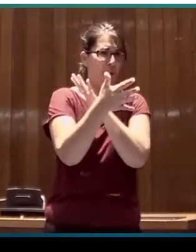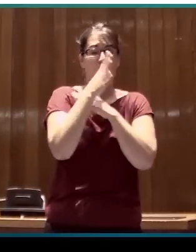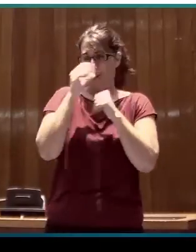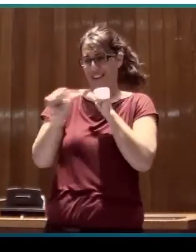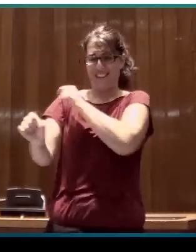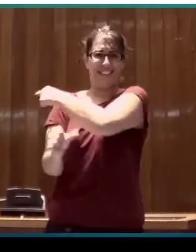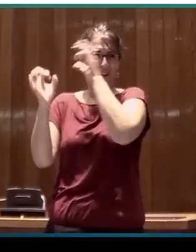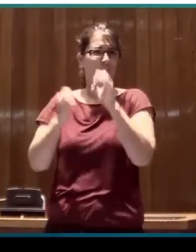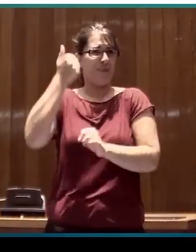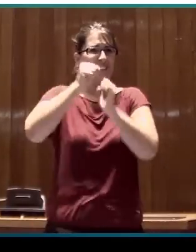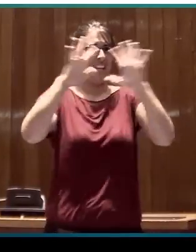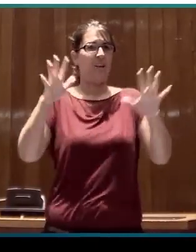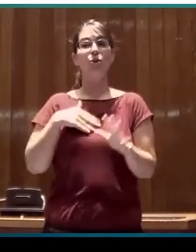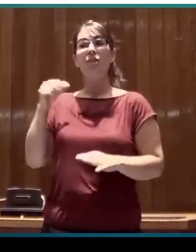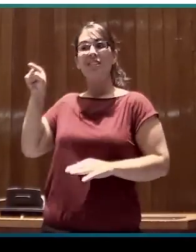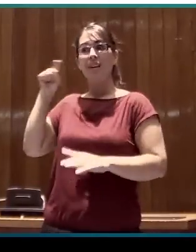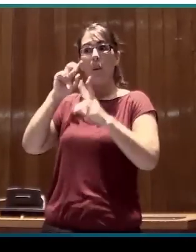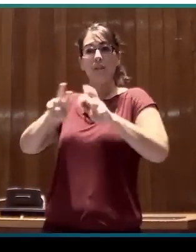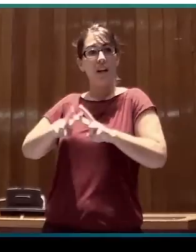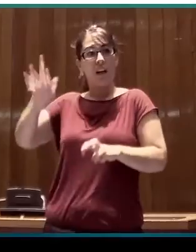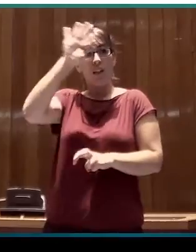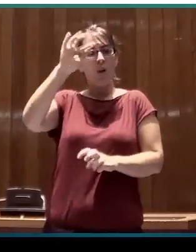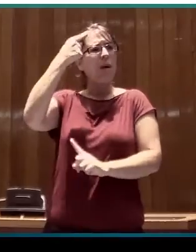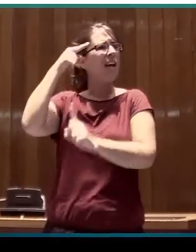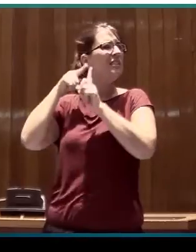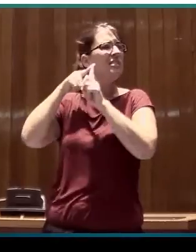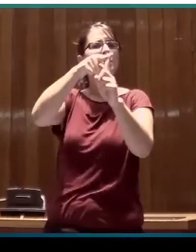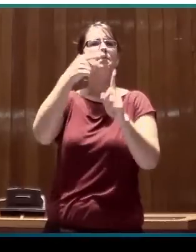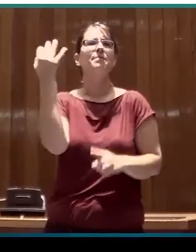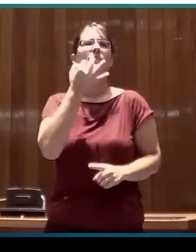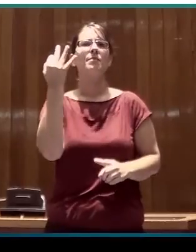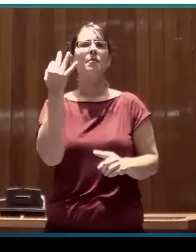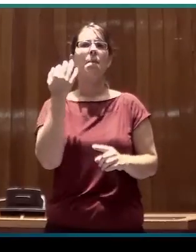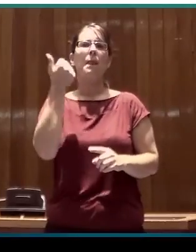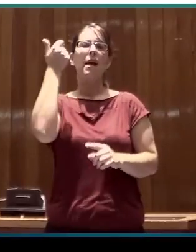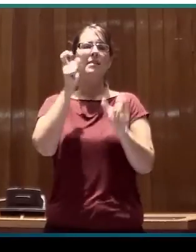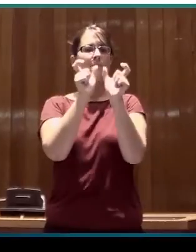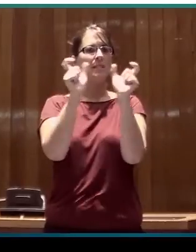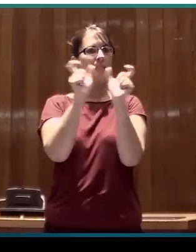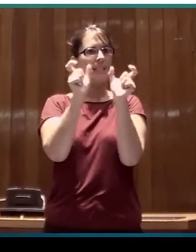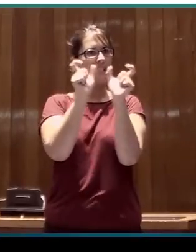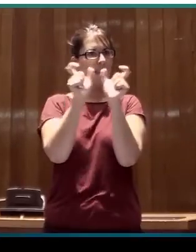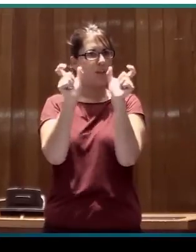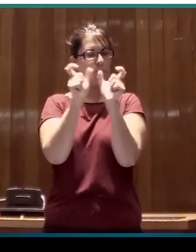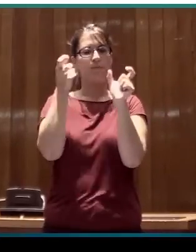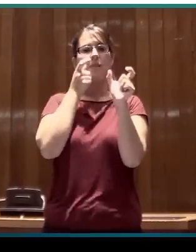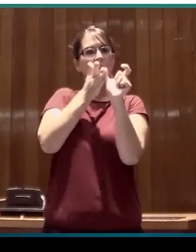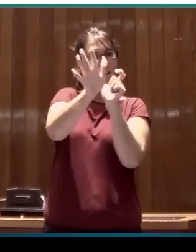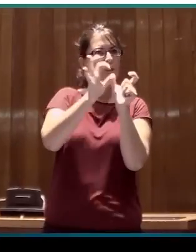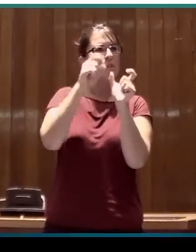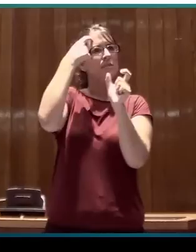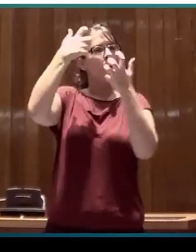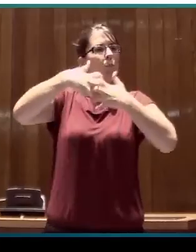su investigación teórica está muy enfocada hacia aspectos sintácticos, semánticos y de procesamiento